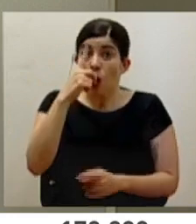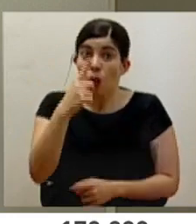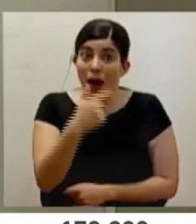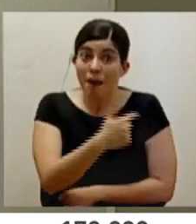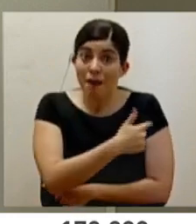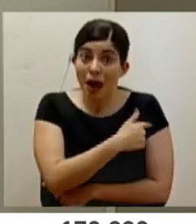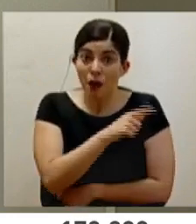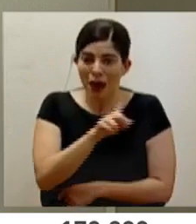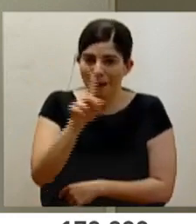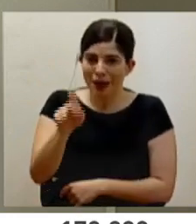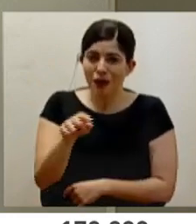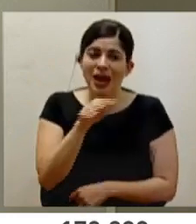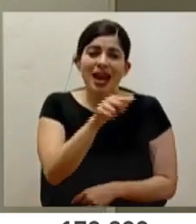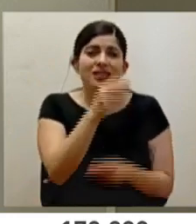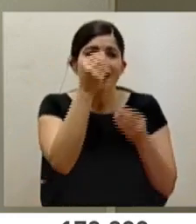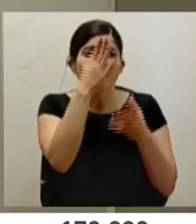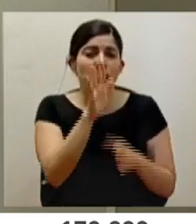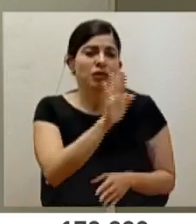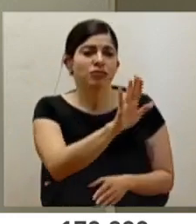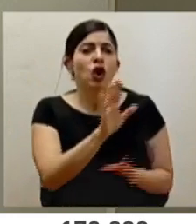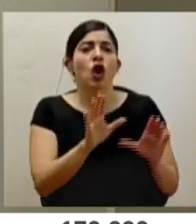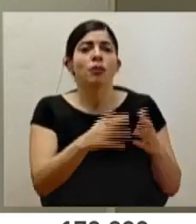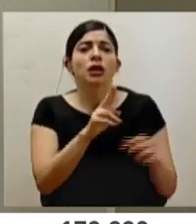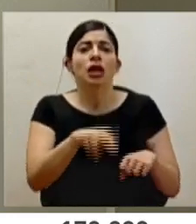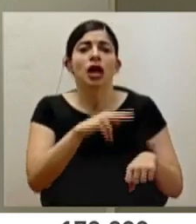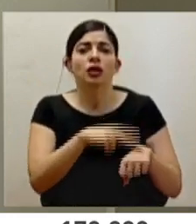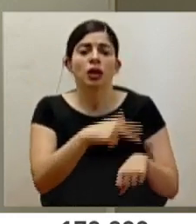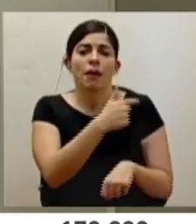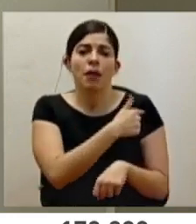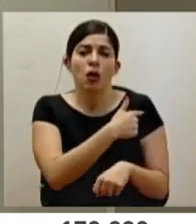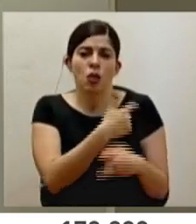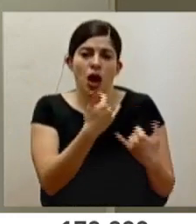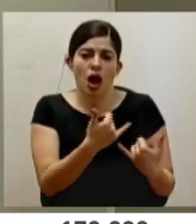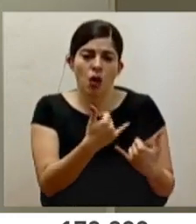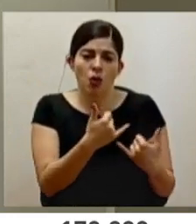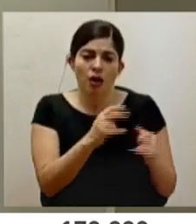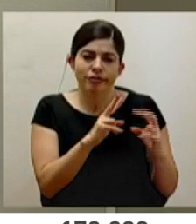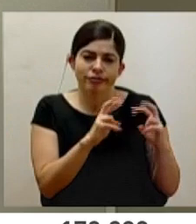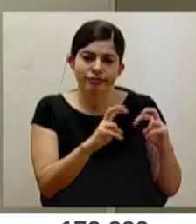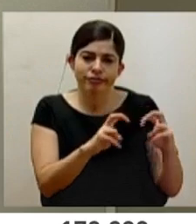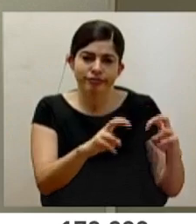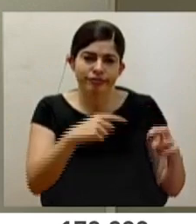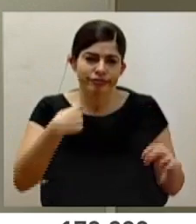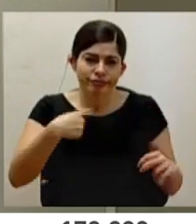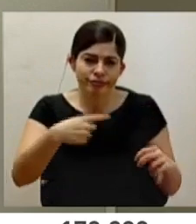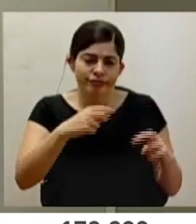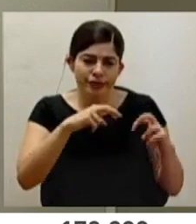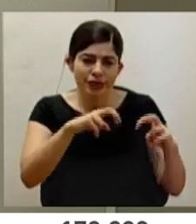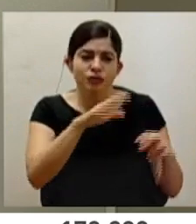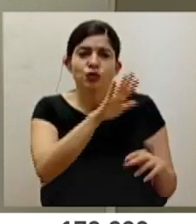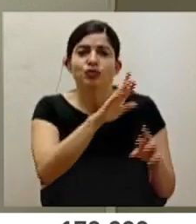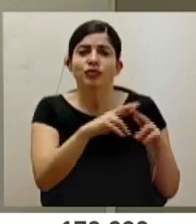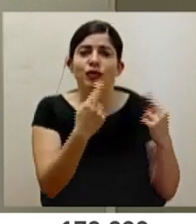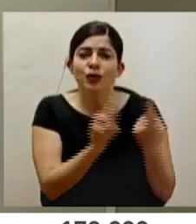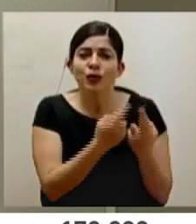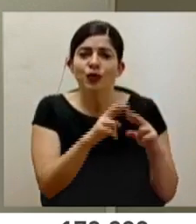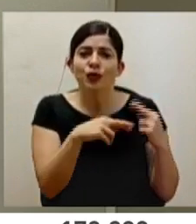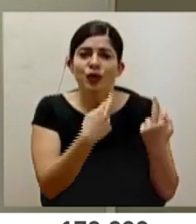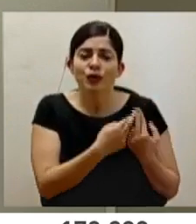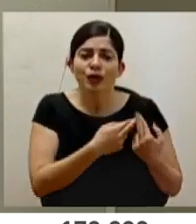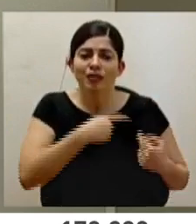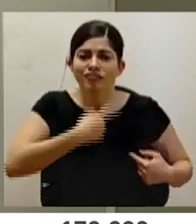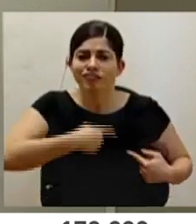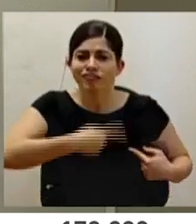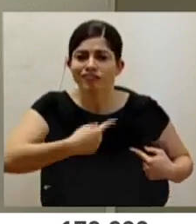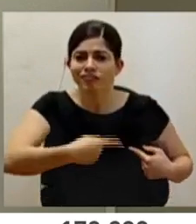-19, esa es información que la Comisión Nacional de Vacunación está, digamos, analizando constantemente. Las reuniones han sido, verdad,